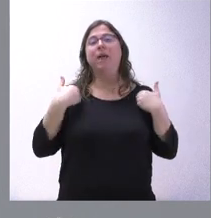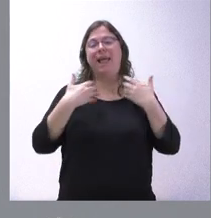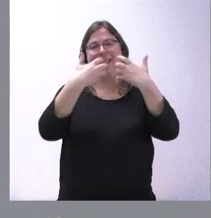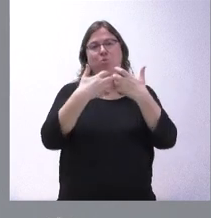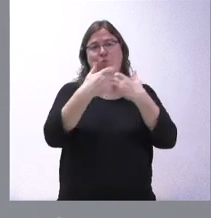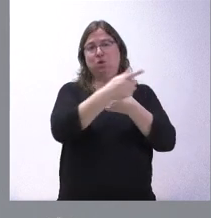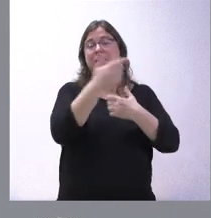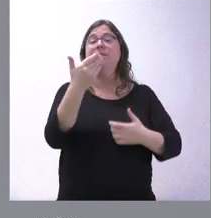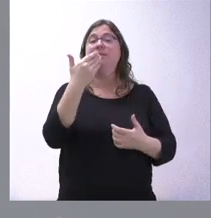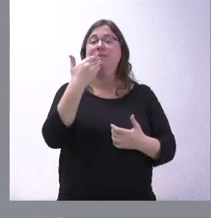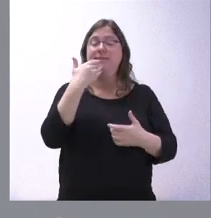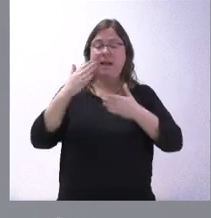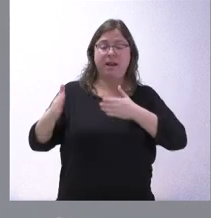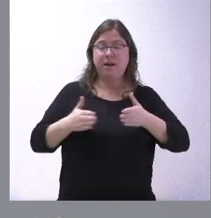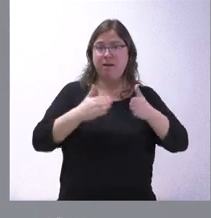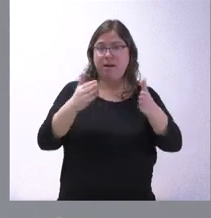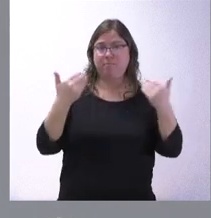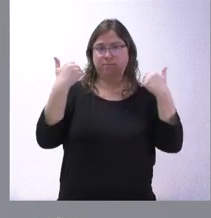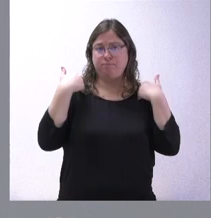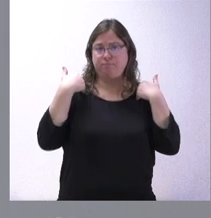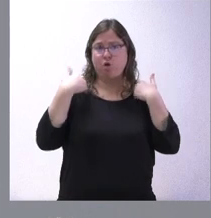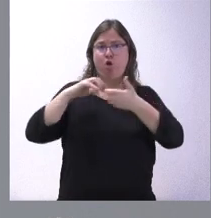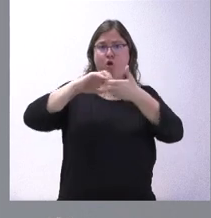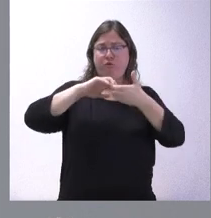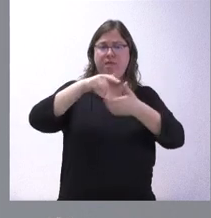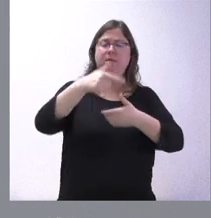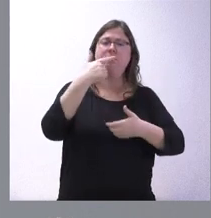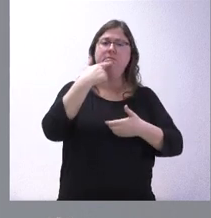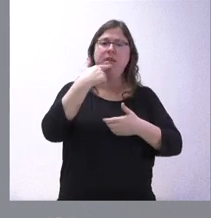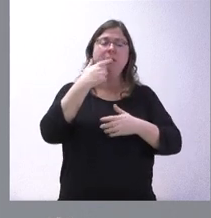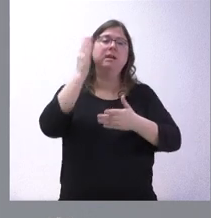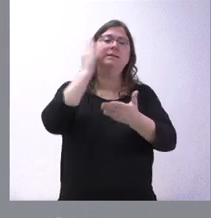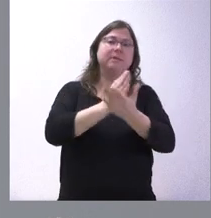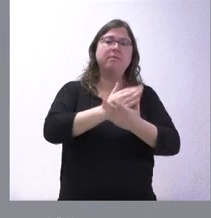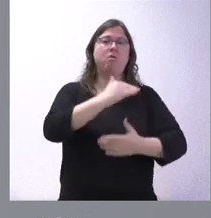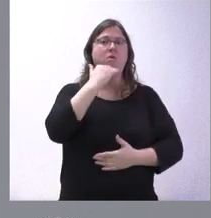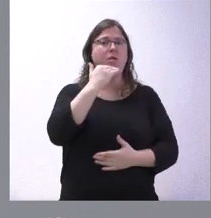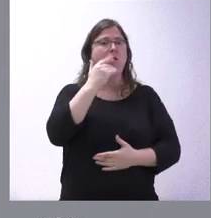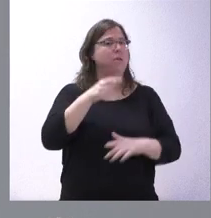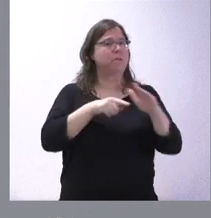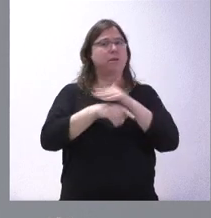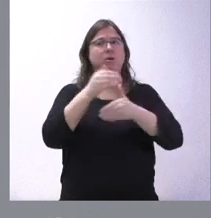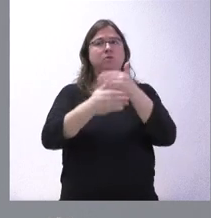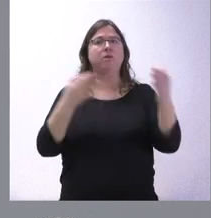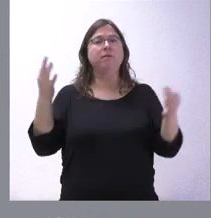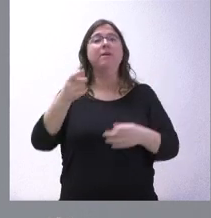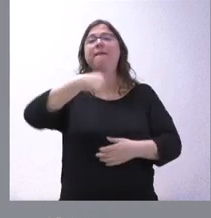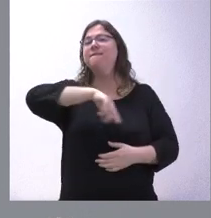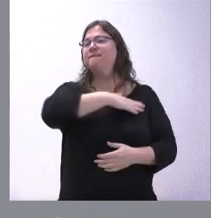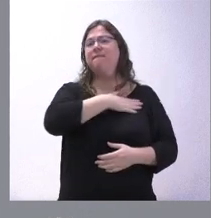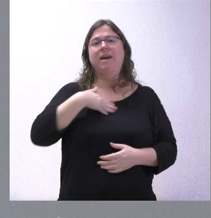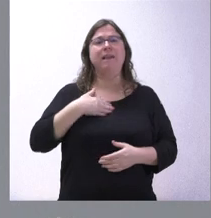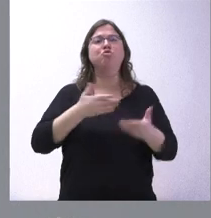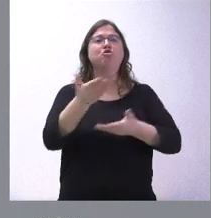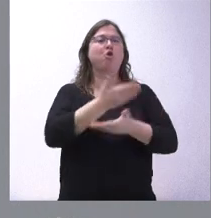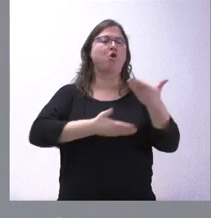Si la Confederación Hidrográfica, como consecuencia de los mismos, impone algún tipo de sanción, pues, lógicamente, la tramitará. Nuestra voluntad es seguir colaborando con